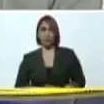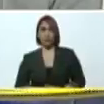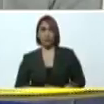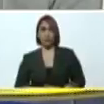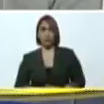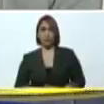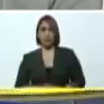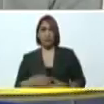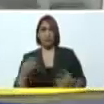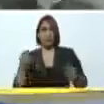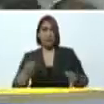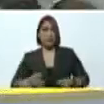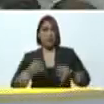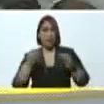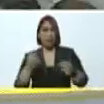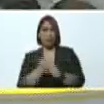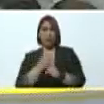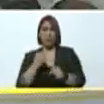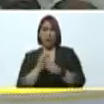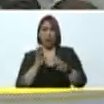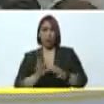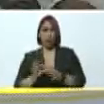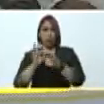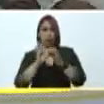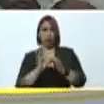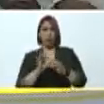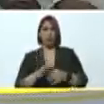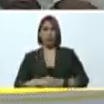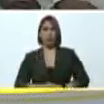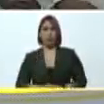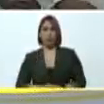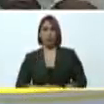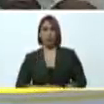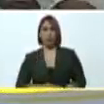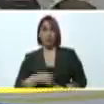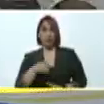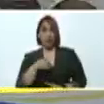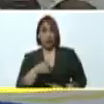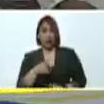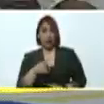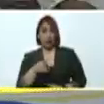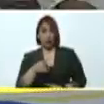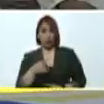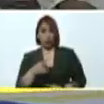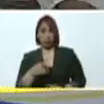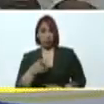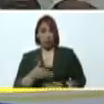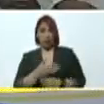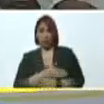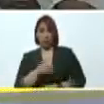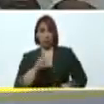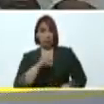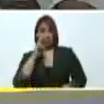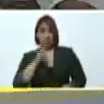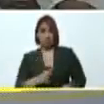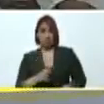siempre trabajando siempre en unión esto no existió antes se los digo yo